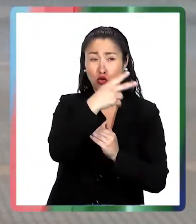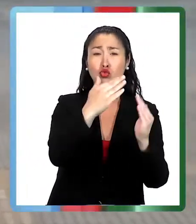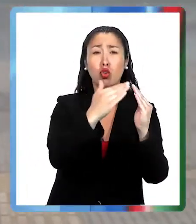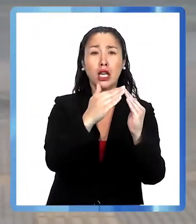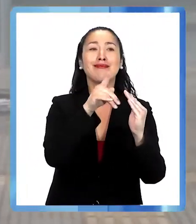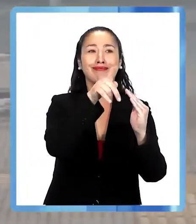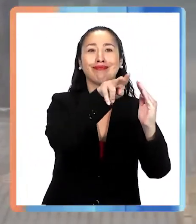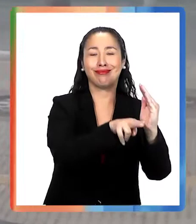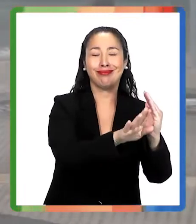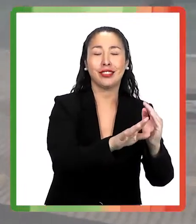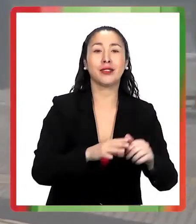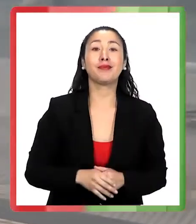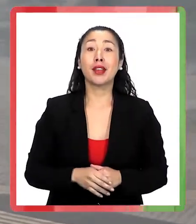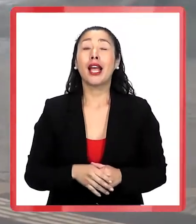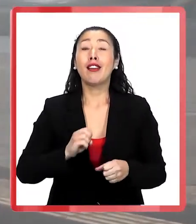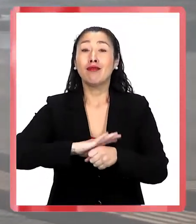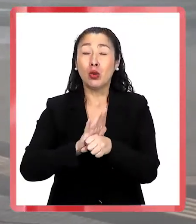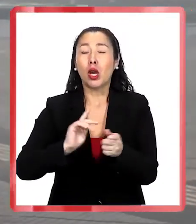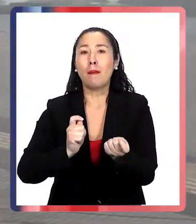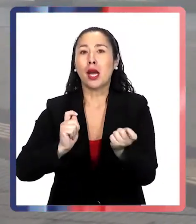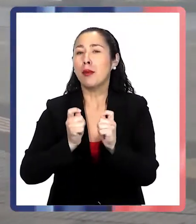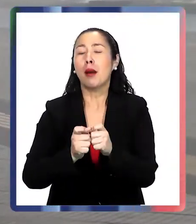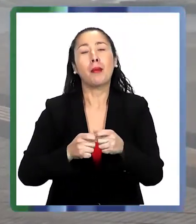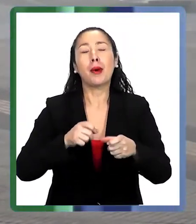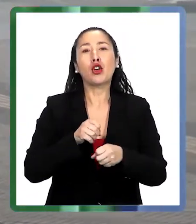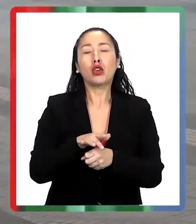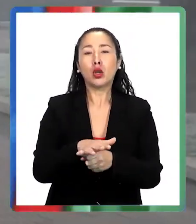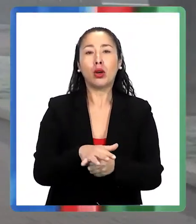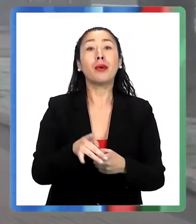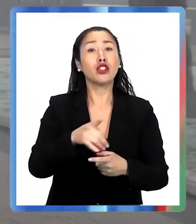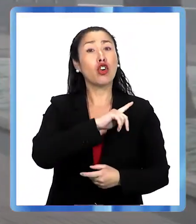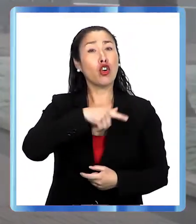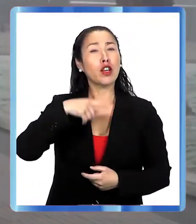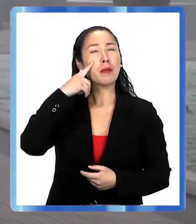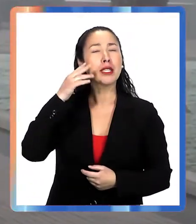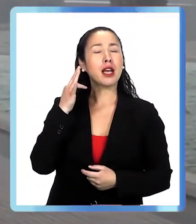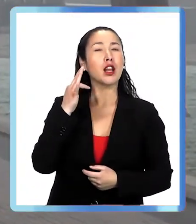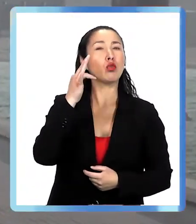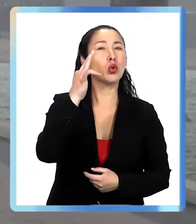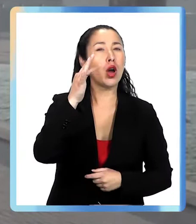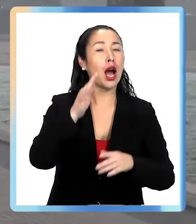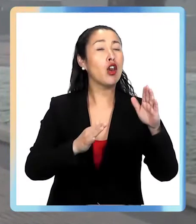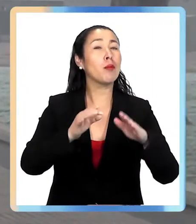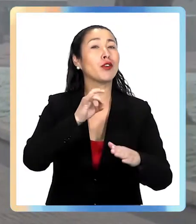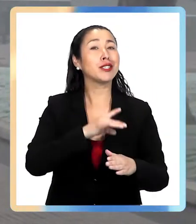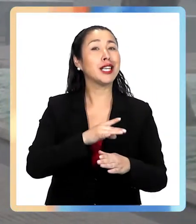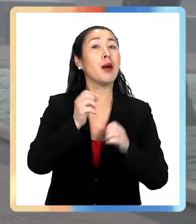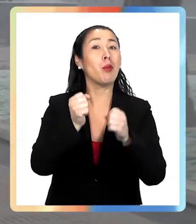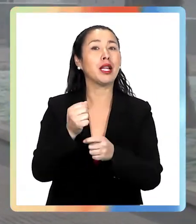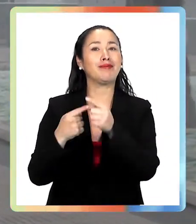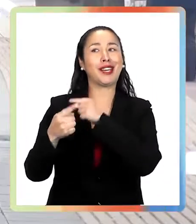Se acercan las bajas temperaturas y este virus sigue mutando. Por eso el gobierno no descarta que en el futuro Chile tenga que